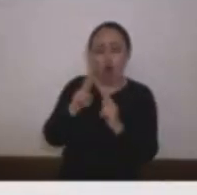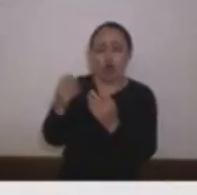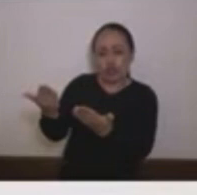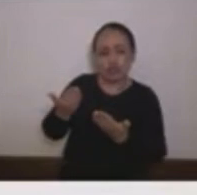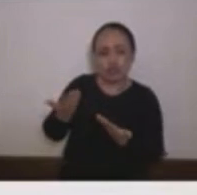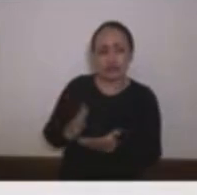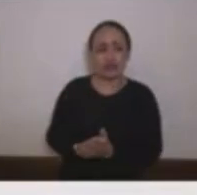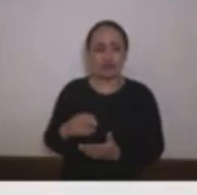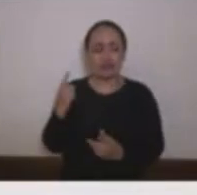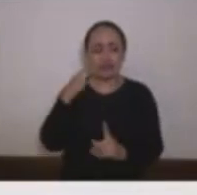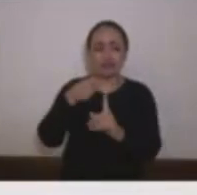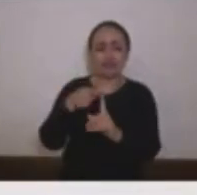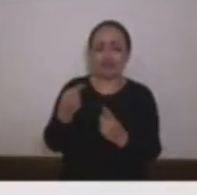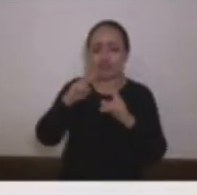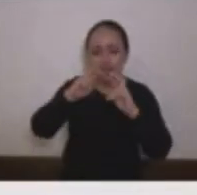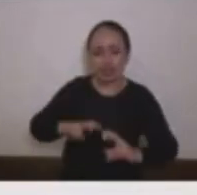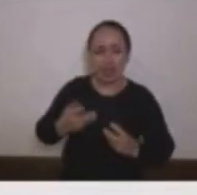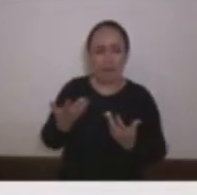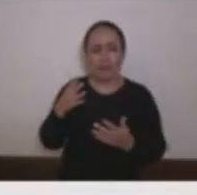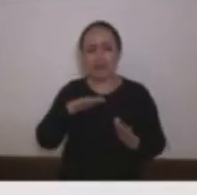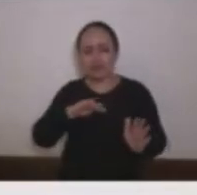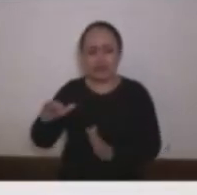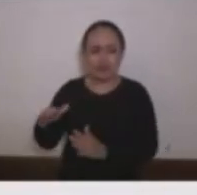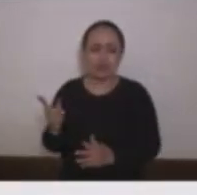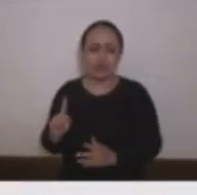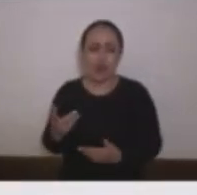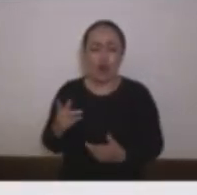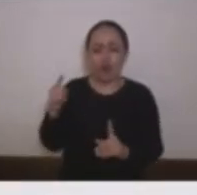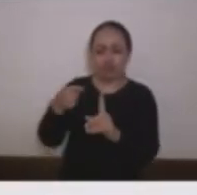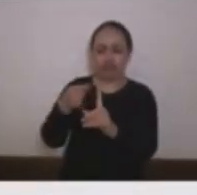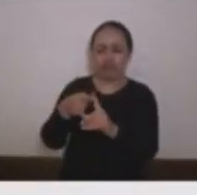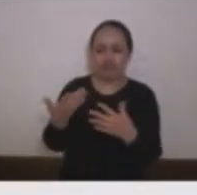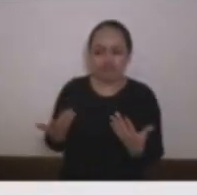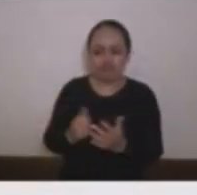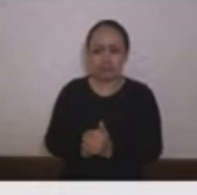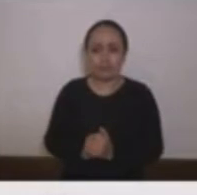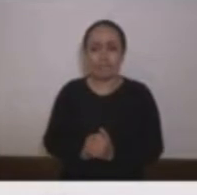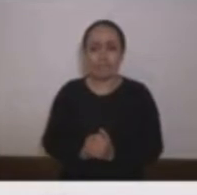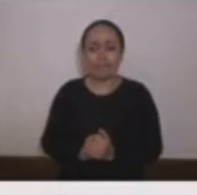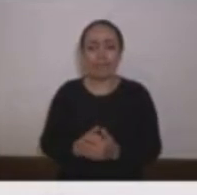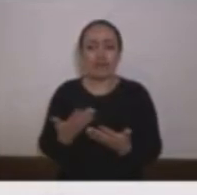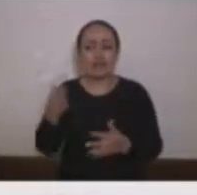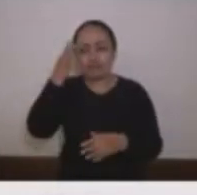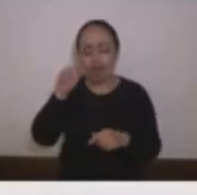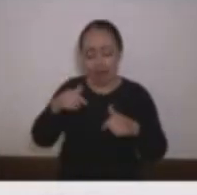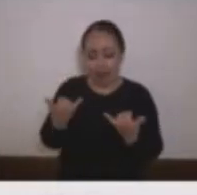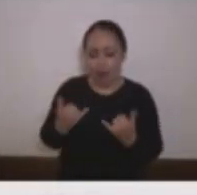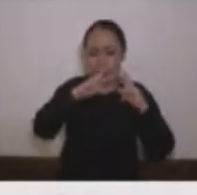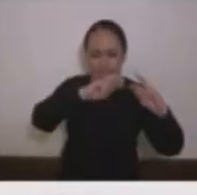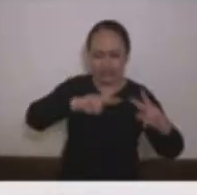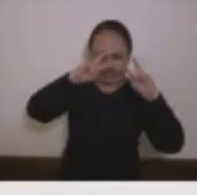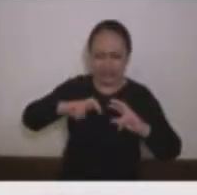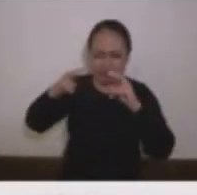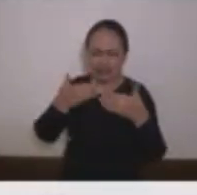quisieran ustedes profundizar y cuáles son digamos con los elementos que existen sobre la mesa y con todas las investigaciones que están abiertas a